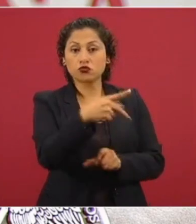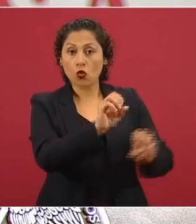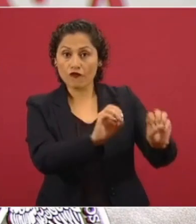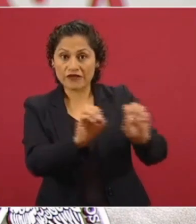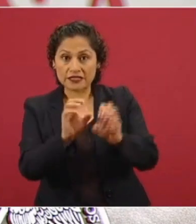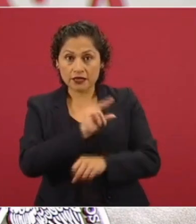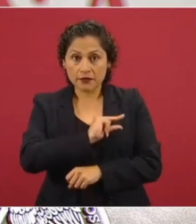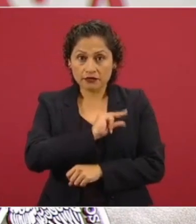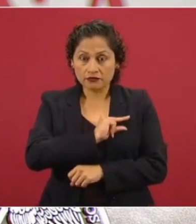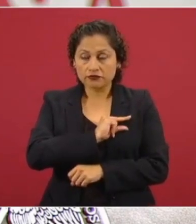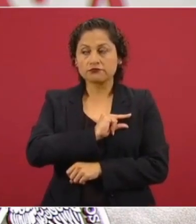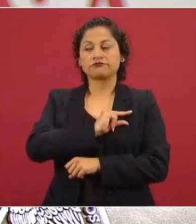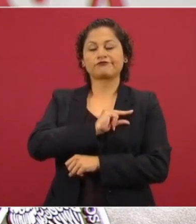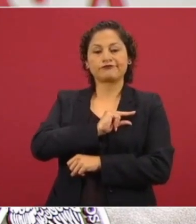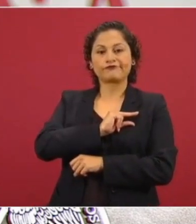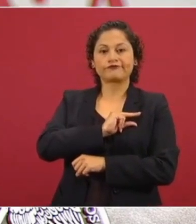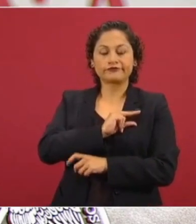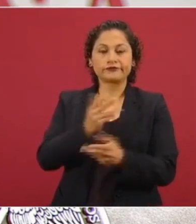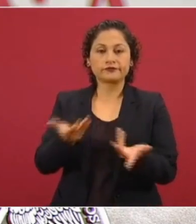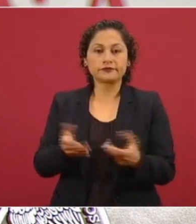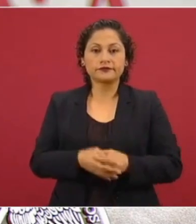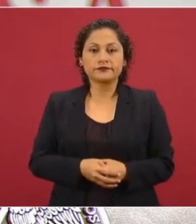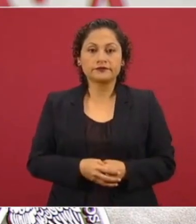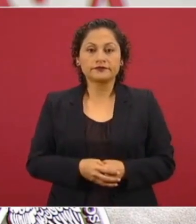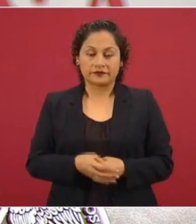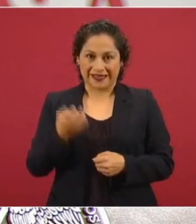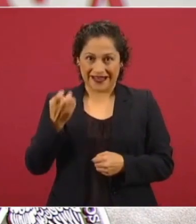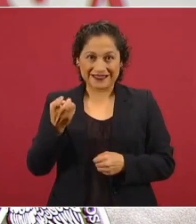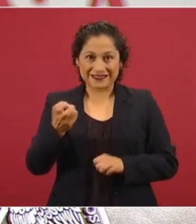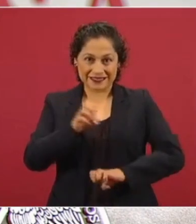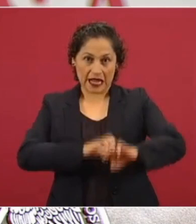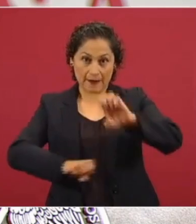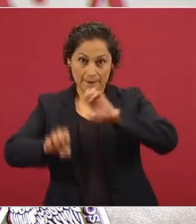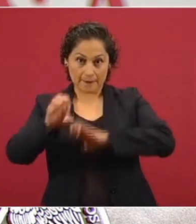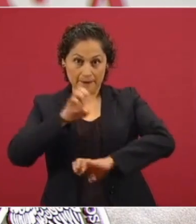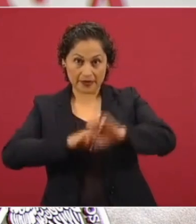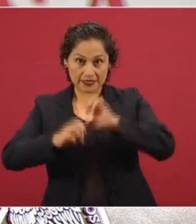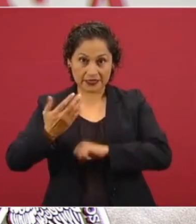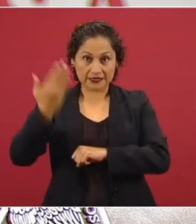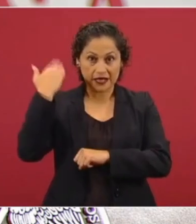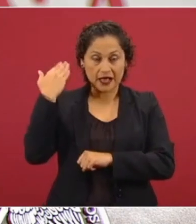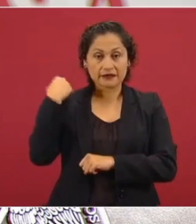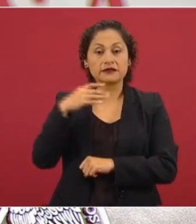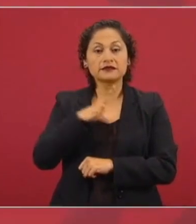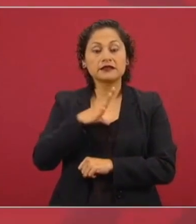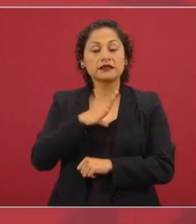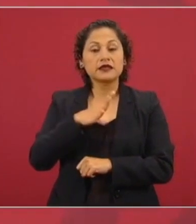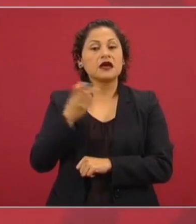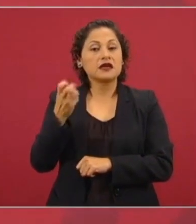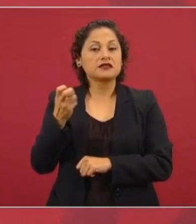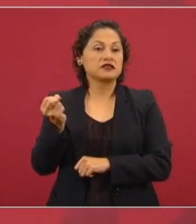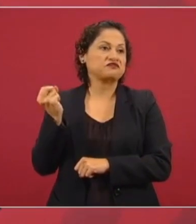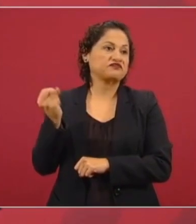y había empresas de estas favoritas que daban